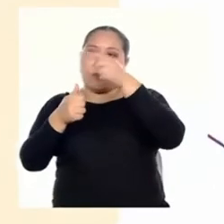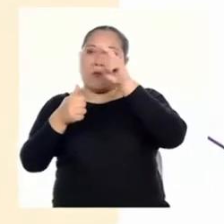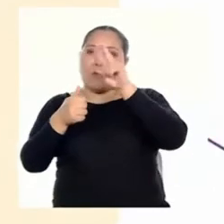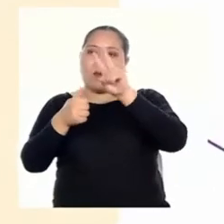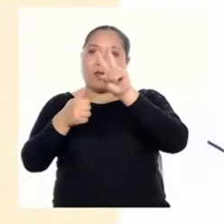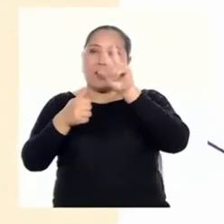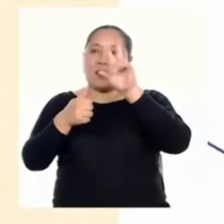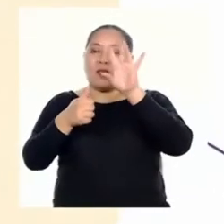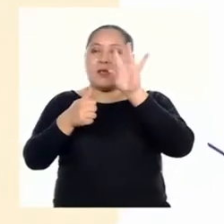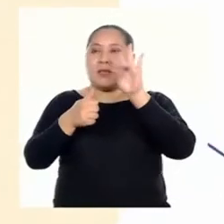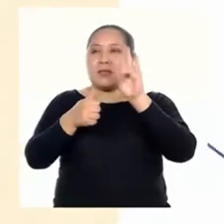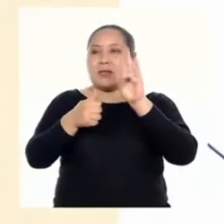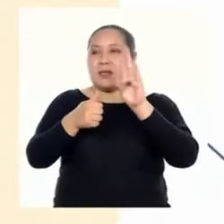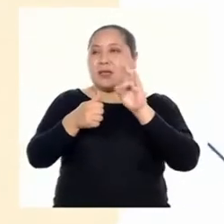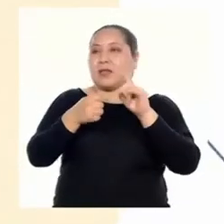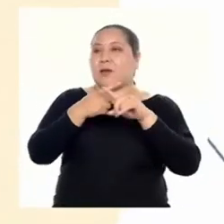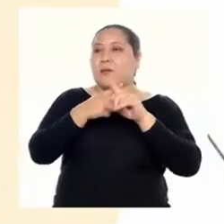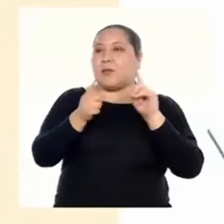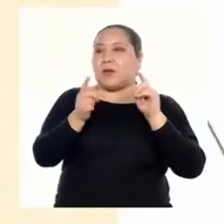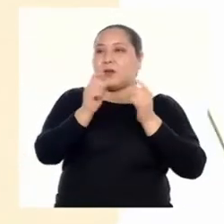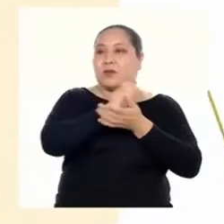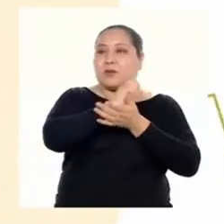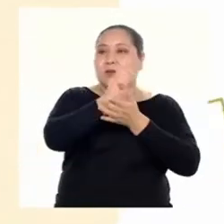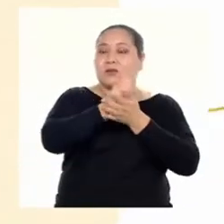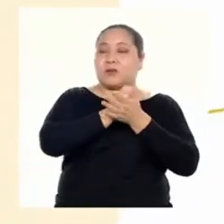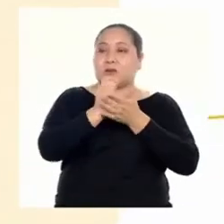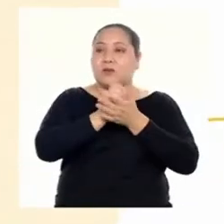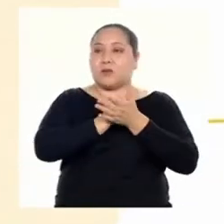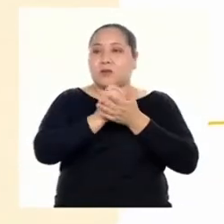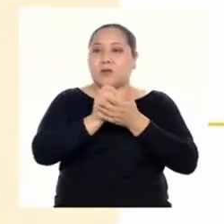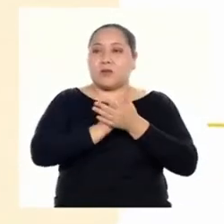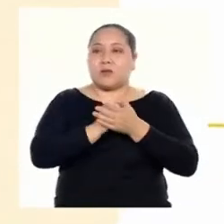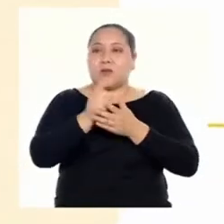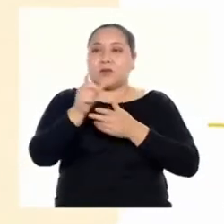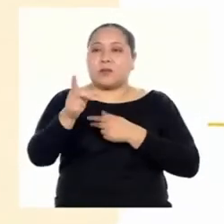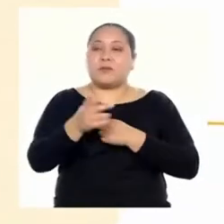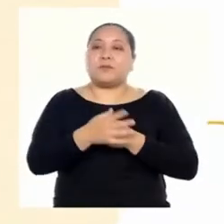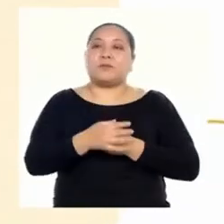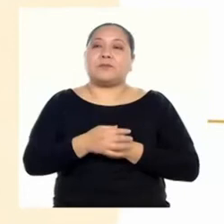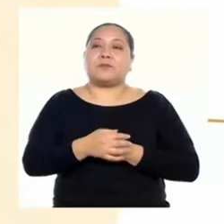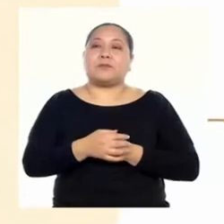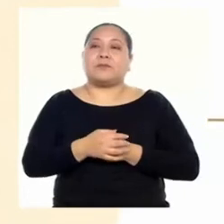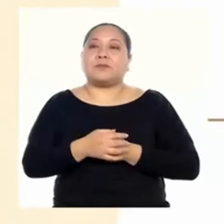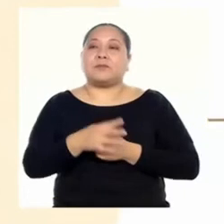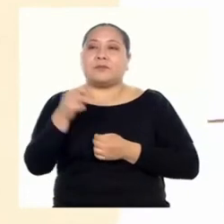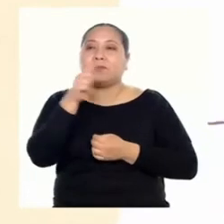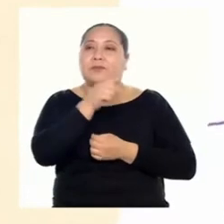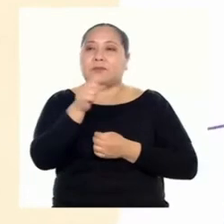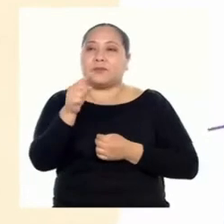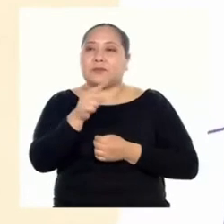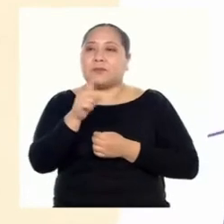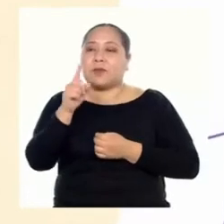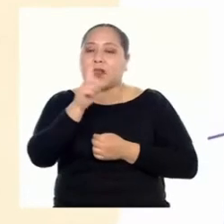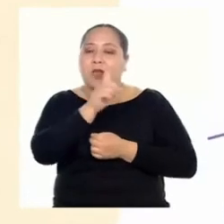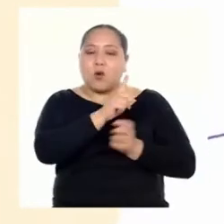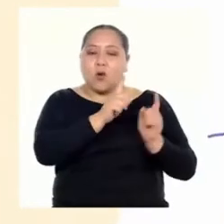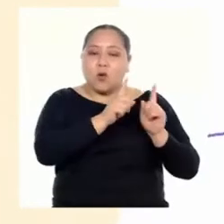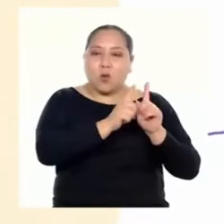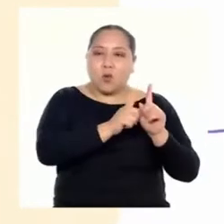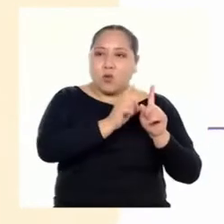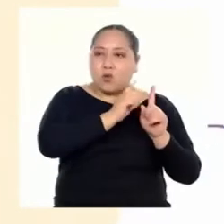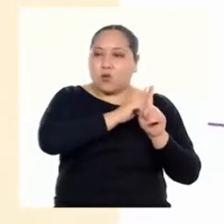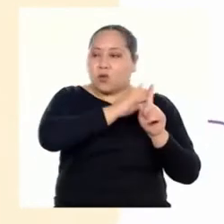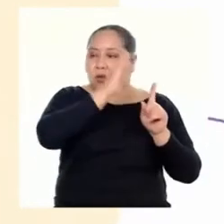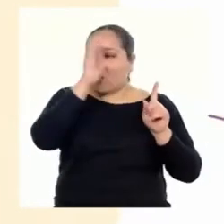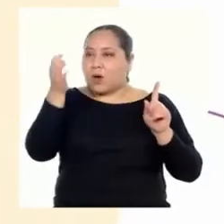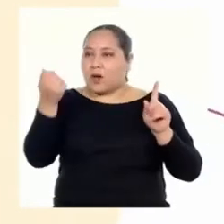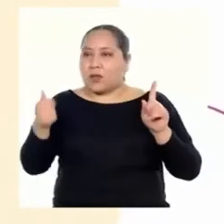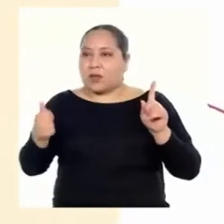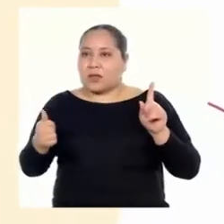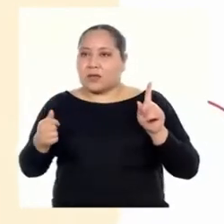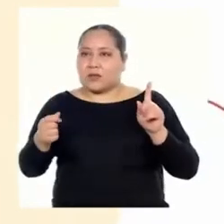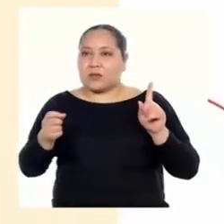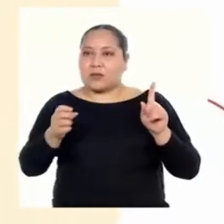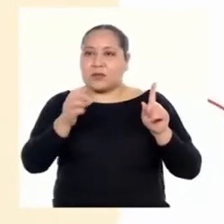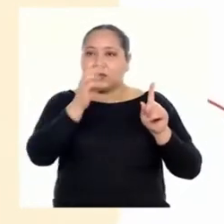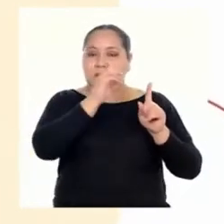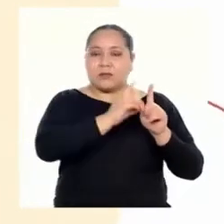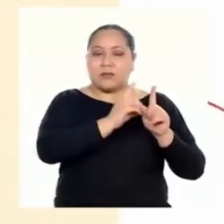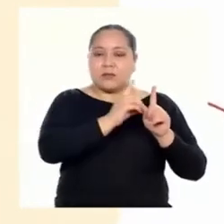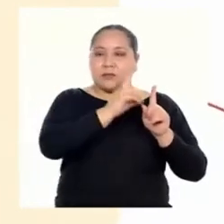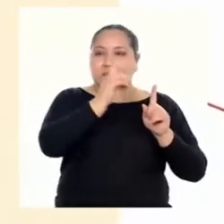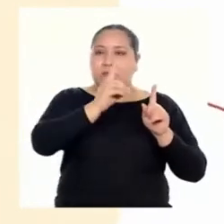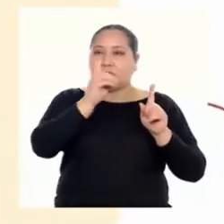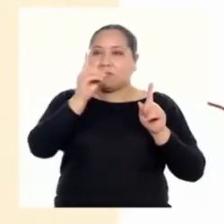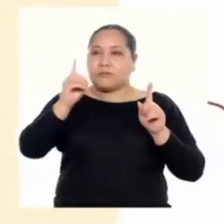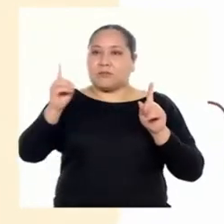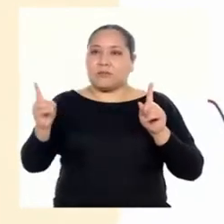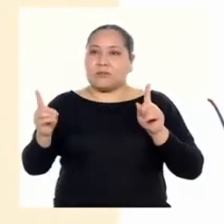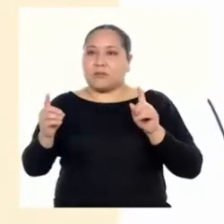Pero por la condición para escribir en notación científica, el coeficiente debe estar entre 1 y 10. Por lo que al mover la coma